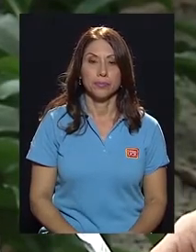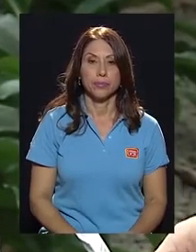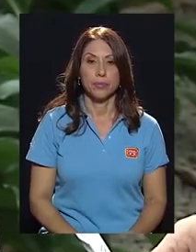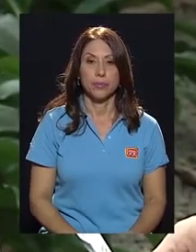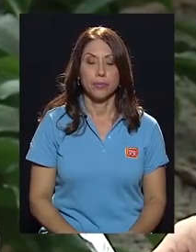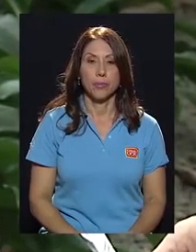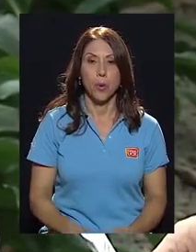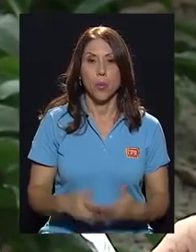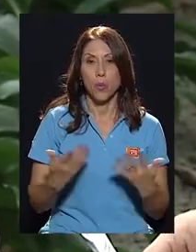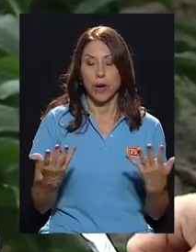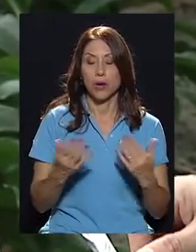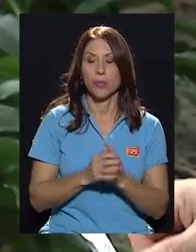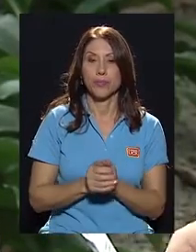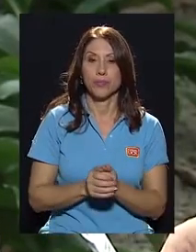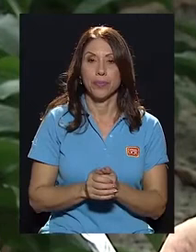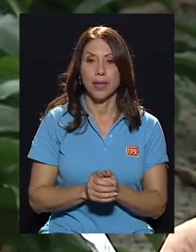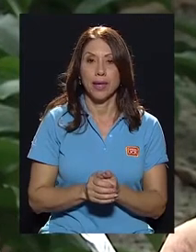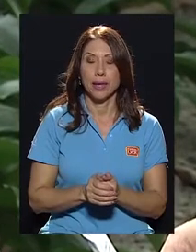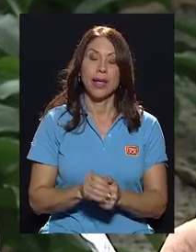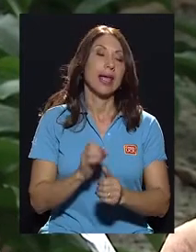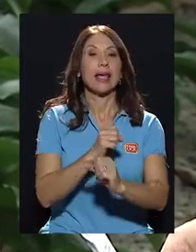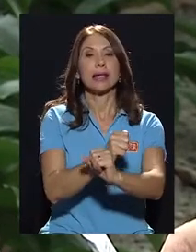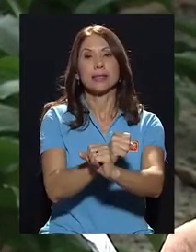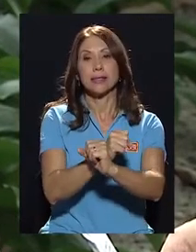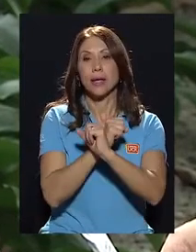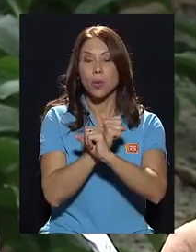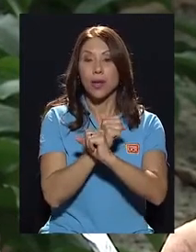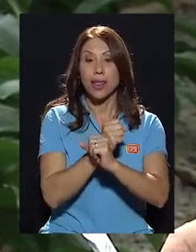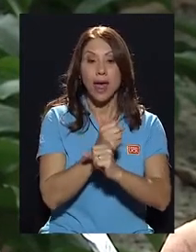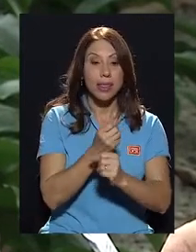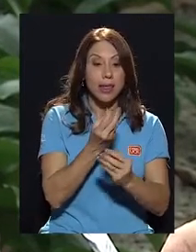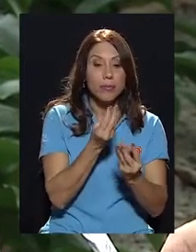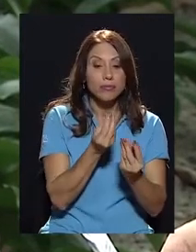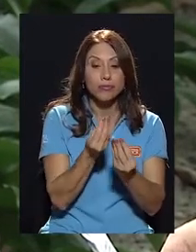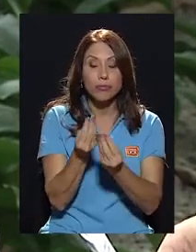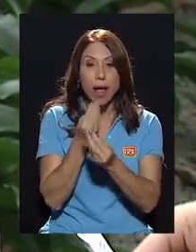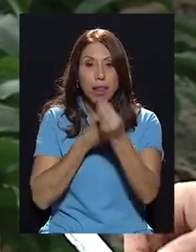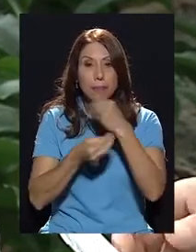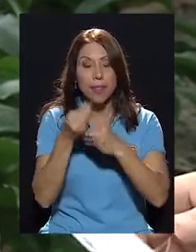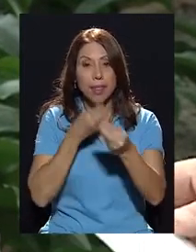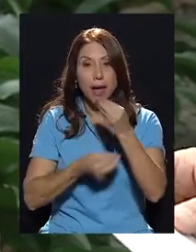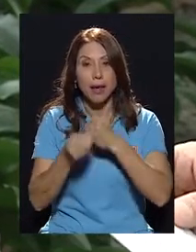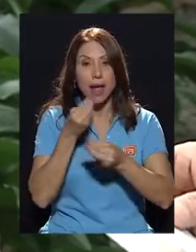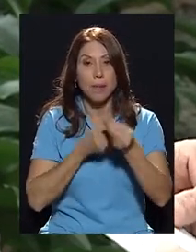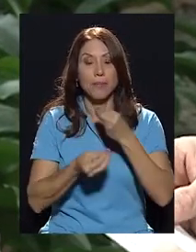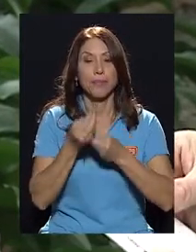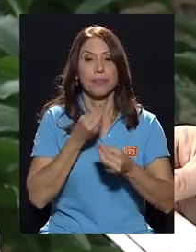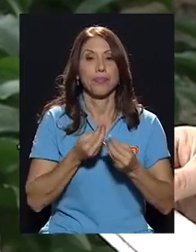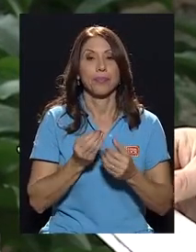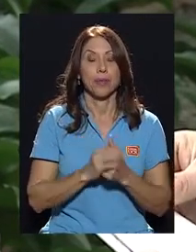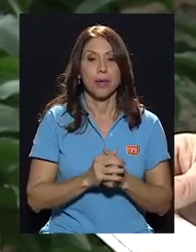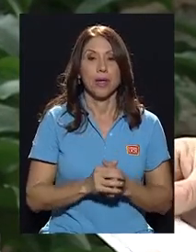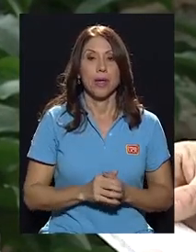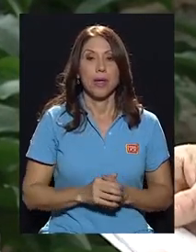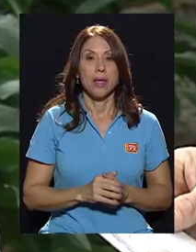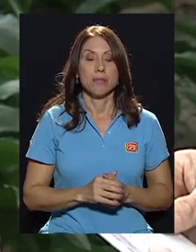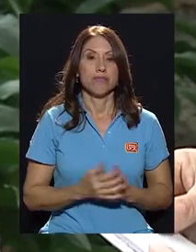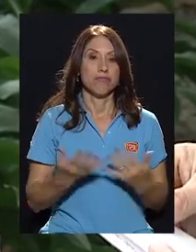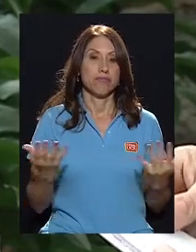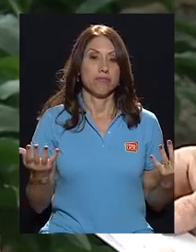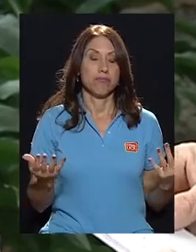Bueno, en seguridad alimentaria lo que tendremos que hablar es de tener